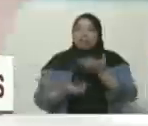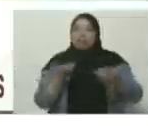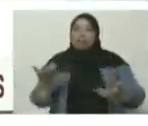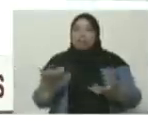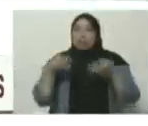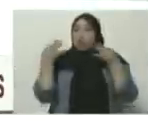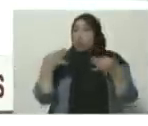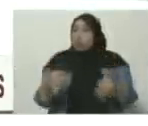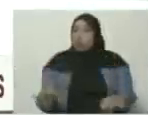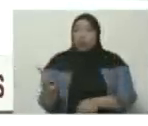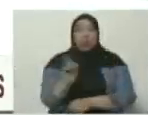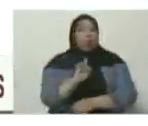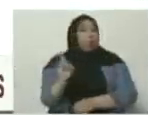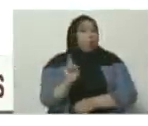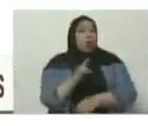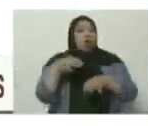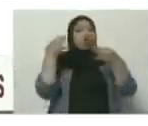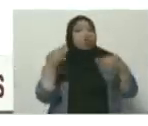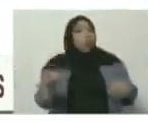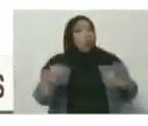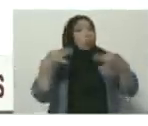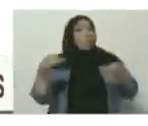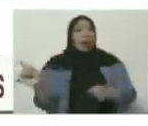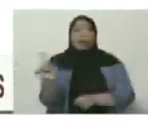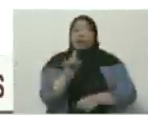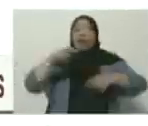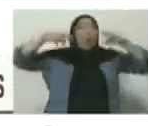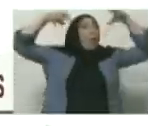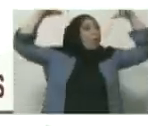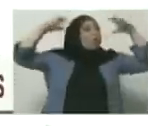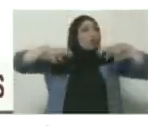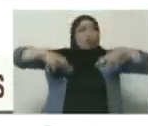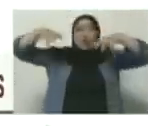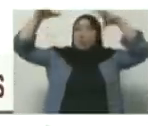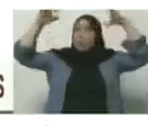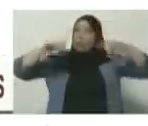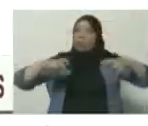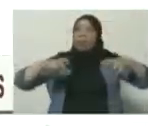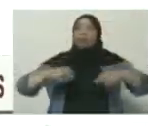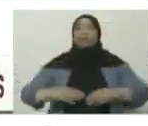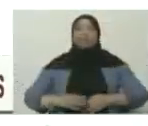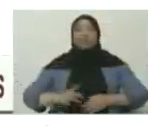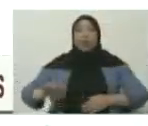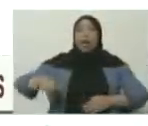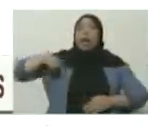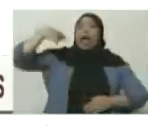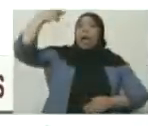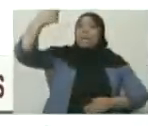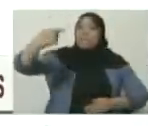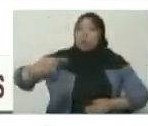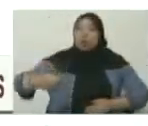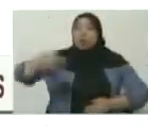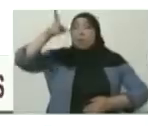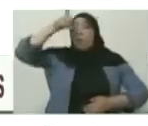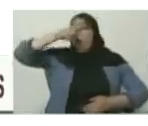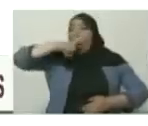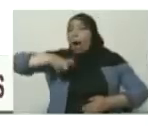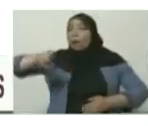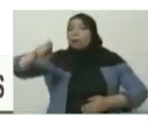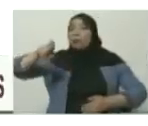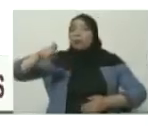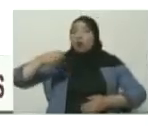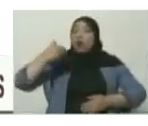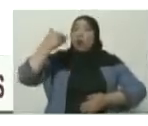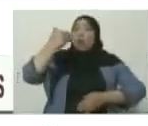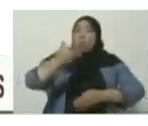nuestras costas. Y debemos que tomar la gestión de riesgo para la próxima temporada, para los próximos años, porque esto será más